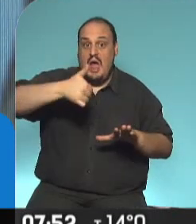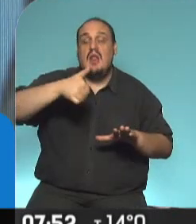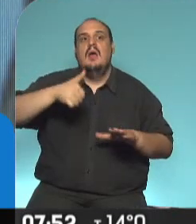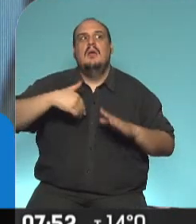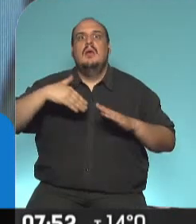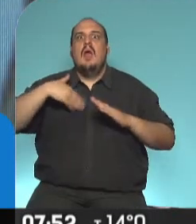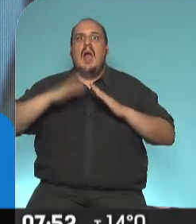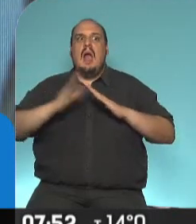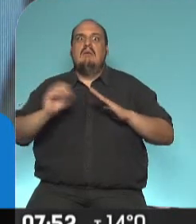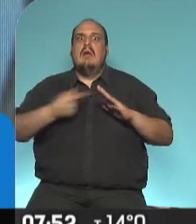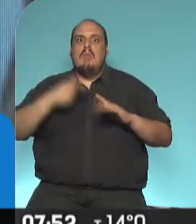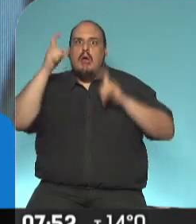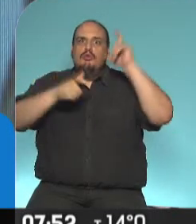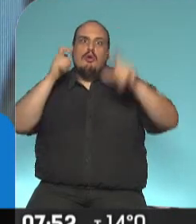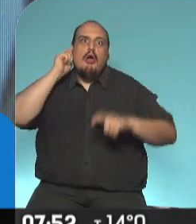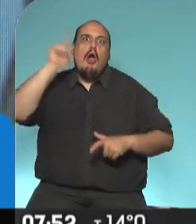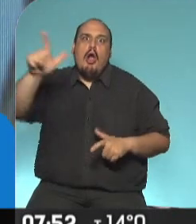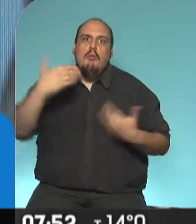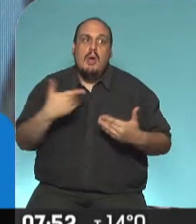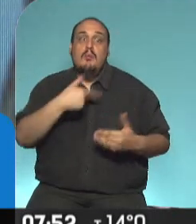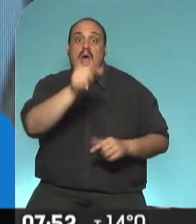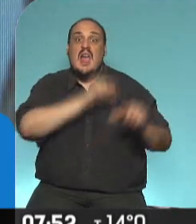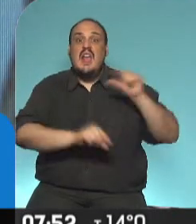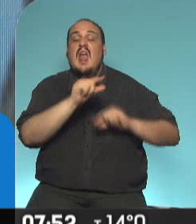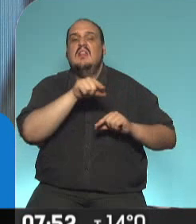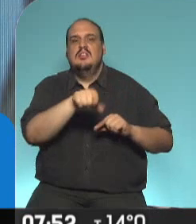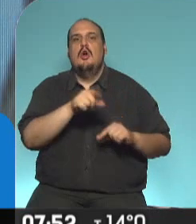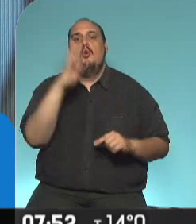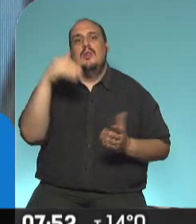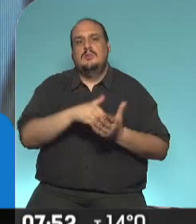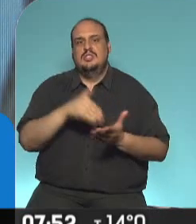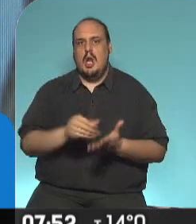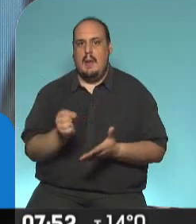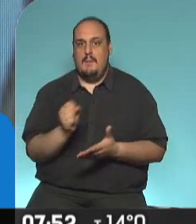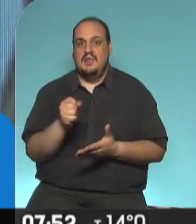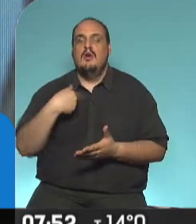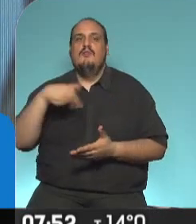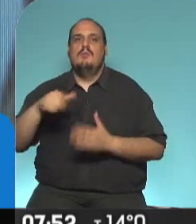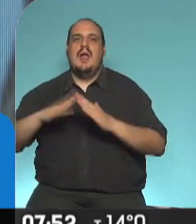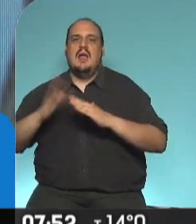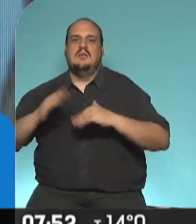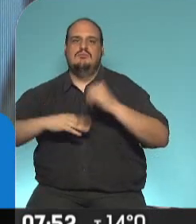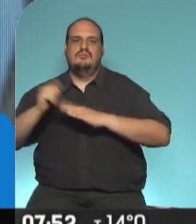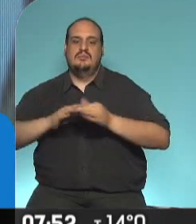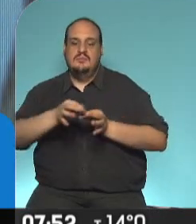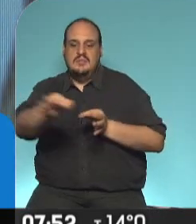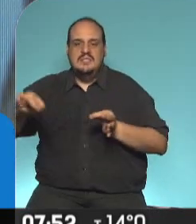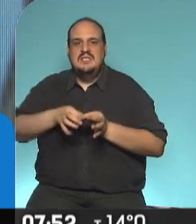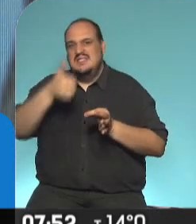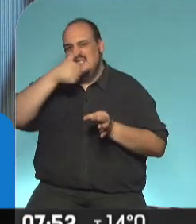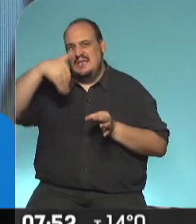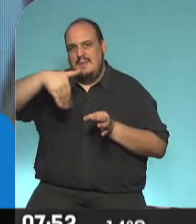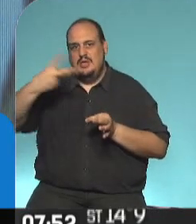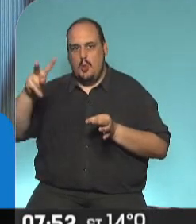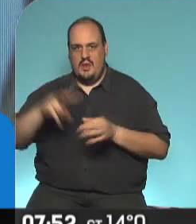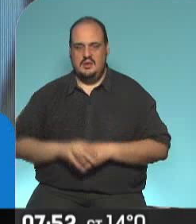puede ser posible, porque vas a poder acceder a un crédito de casi 4 millones de pesos para hacer una vivienda de 60 metros cuadrados. Lo